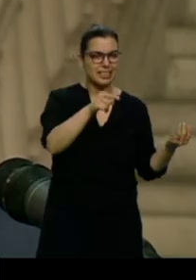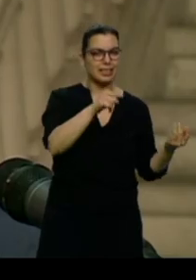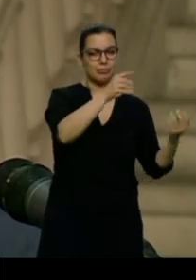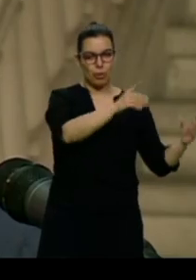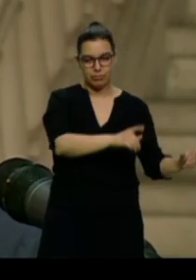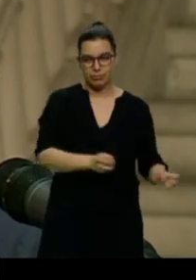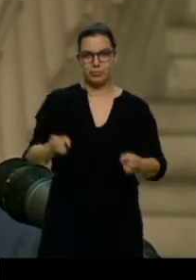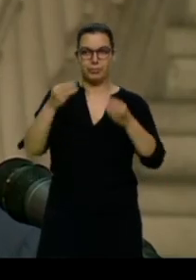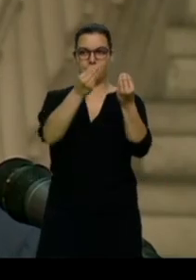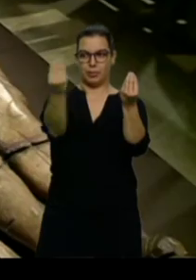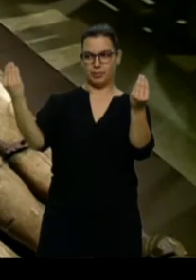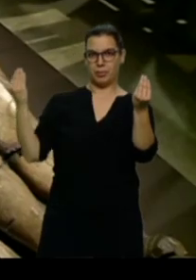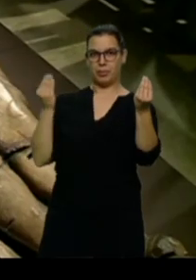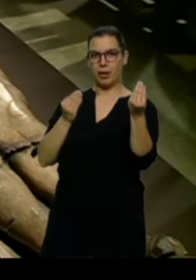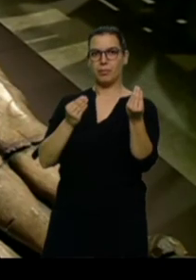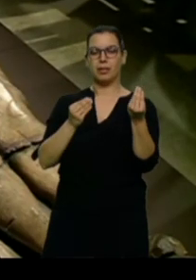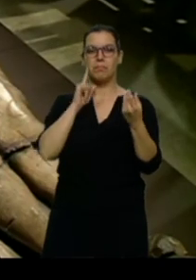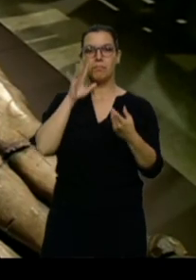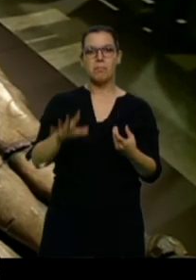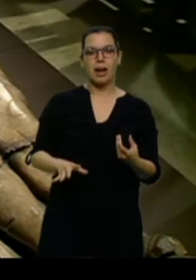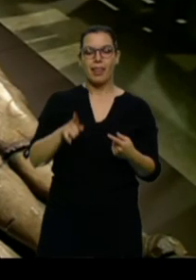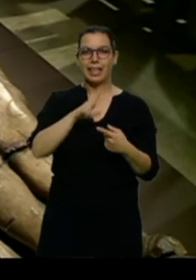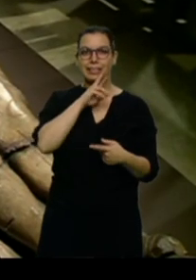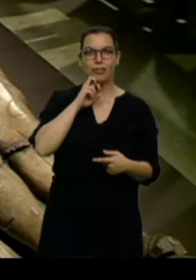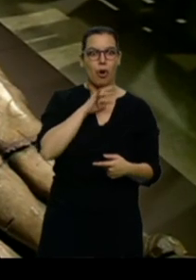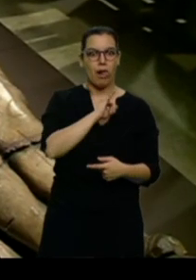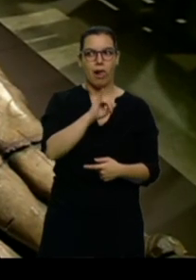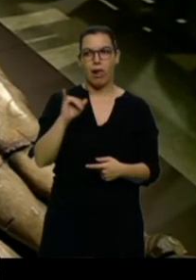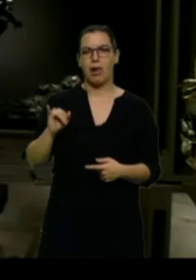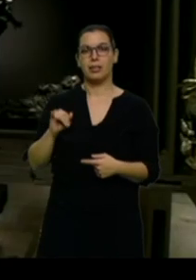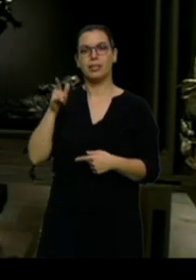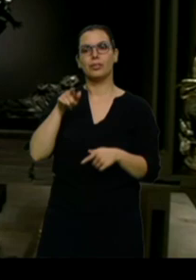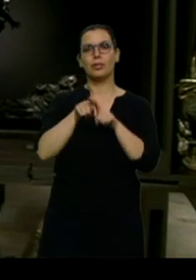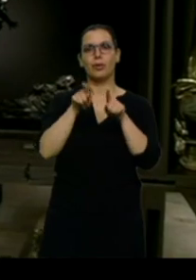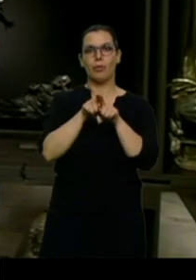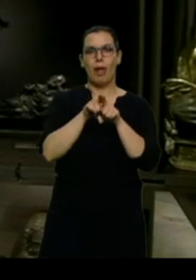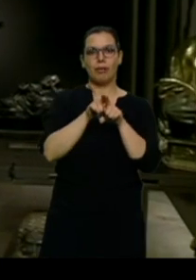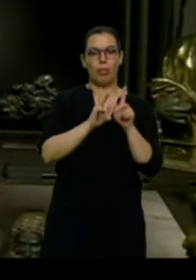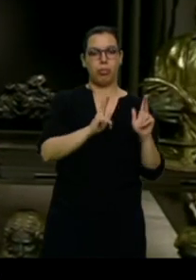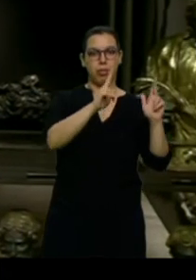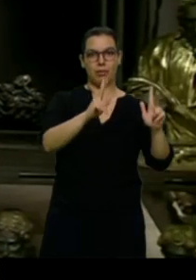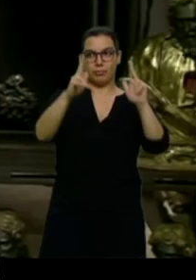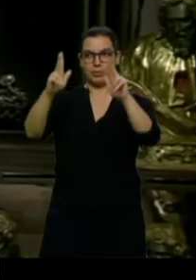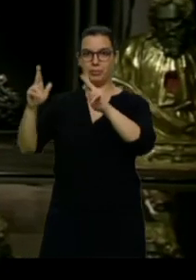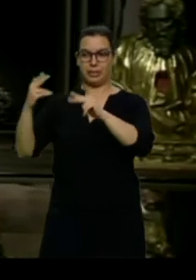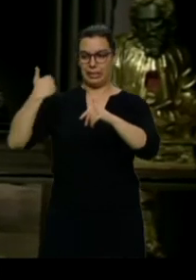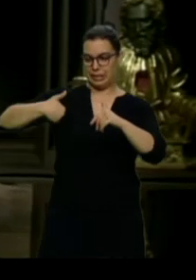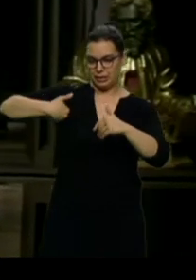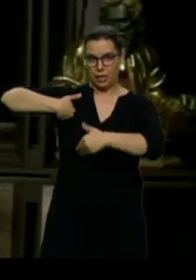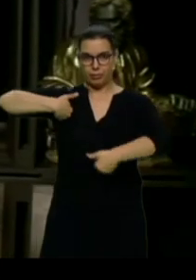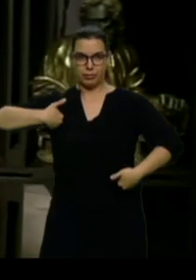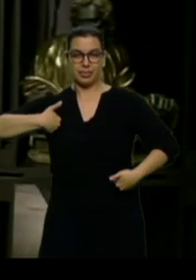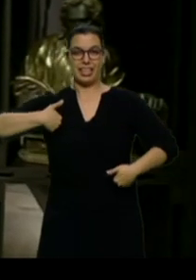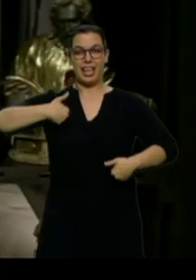especie de caja fuerte llena de tesoros. Un viaje de fragmentos por la historia de la escultura desde la Edad Media al siglo